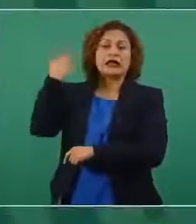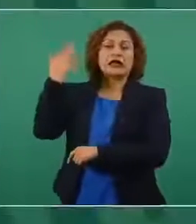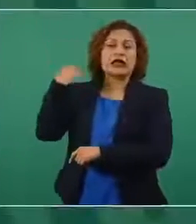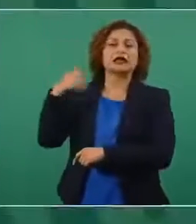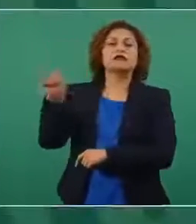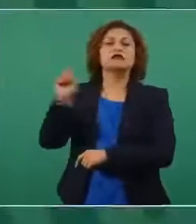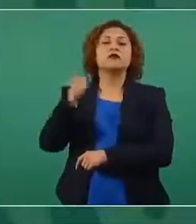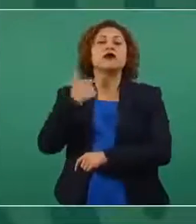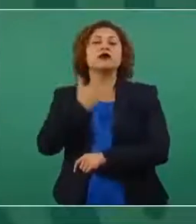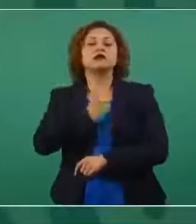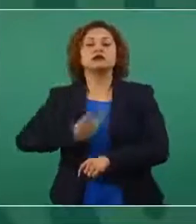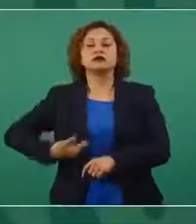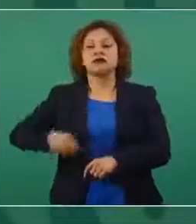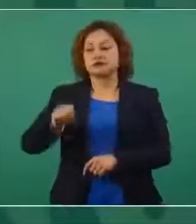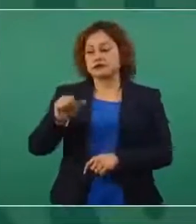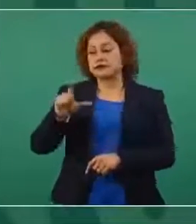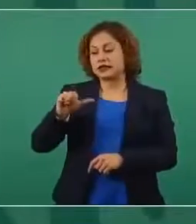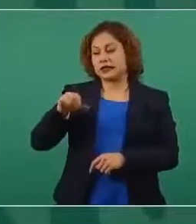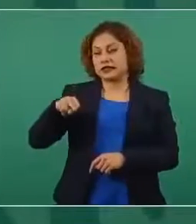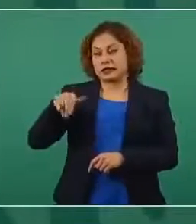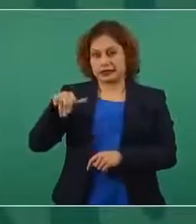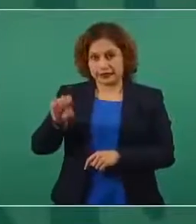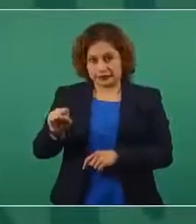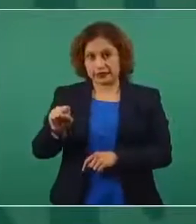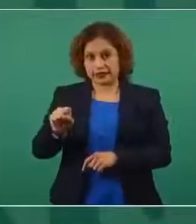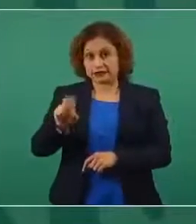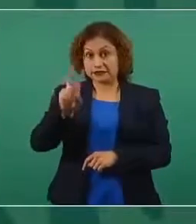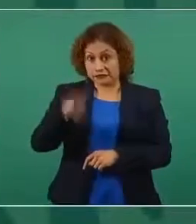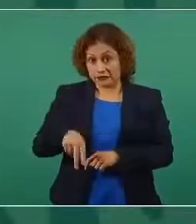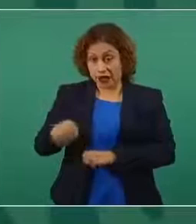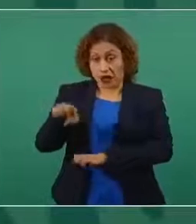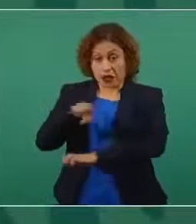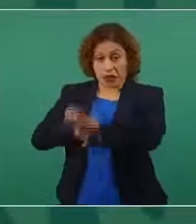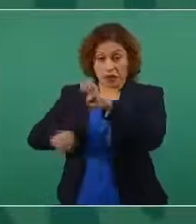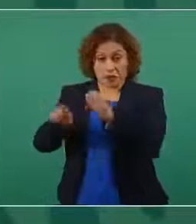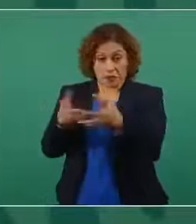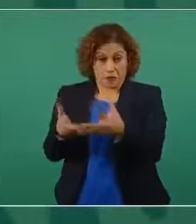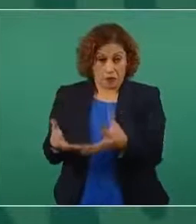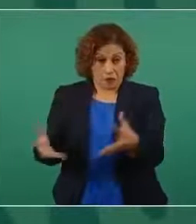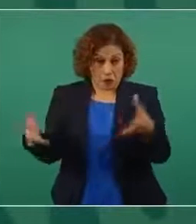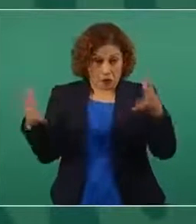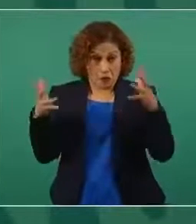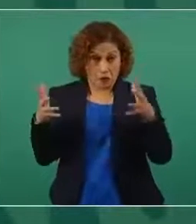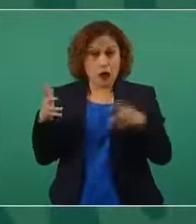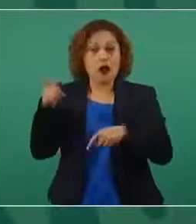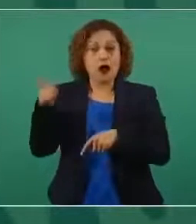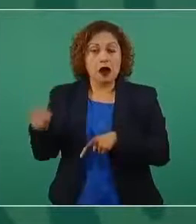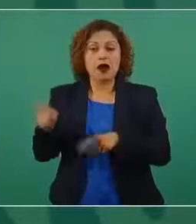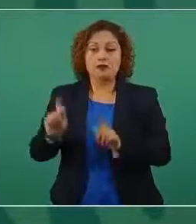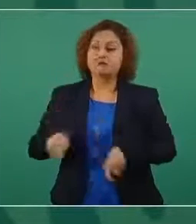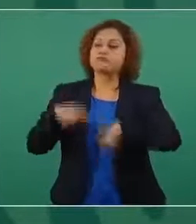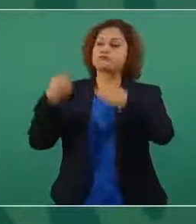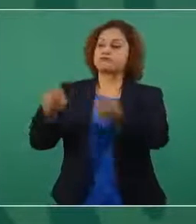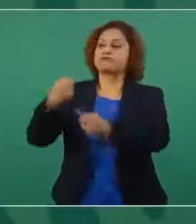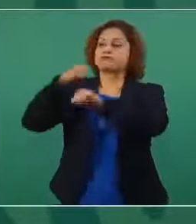pero grandes empresarios se convirtieron en ejidatarios